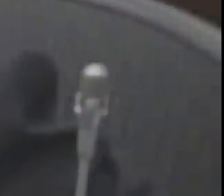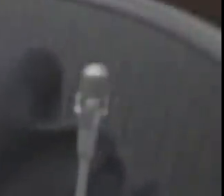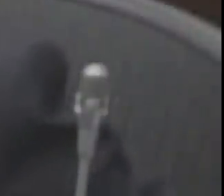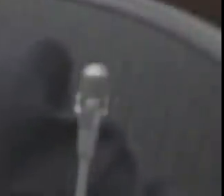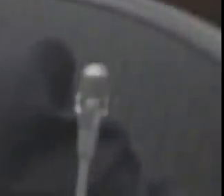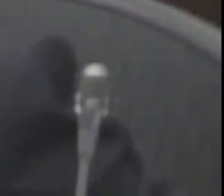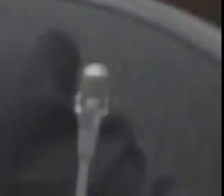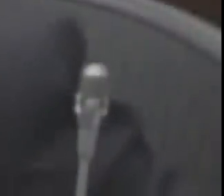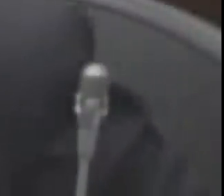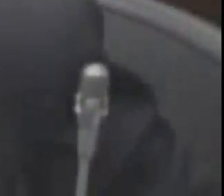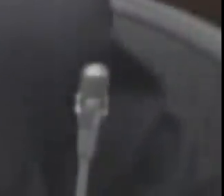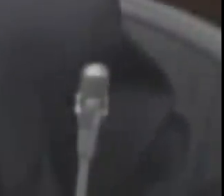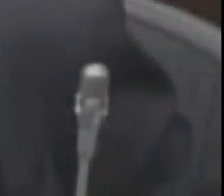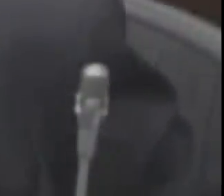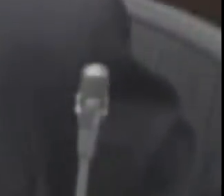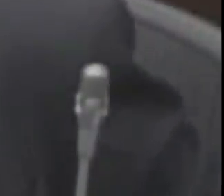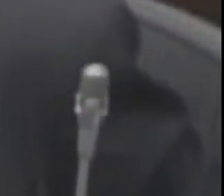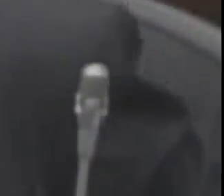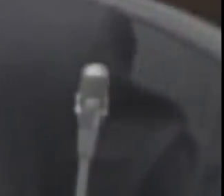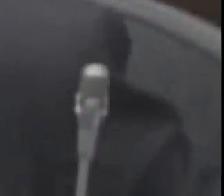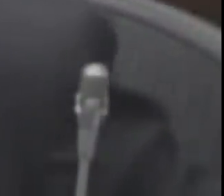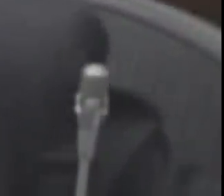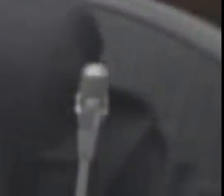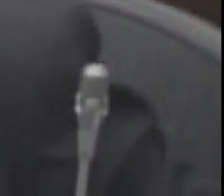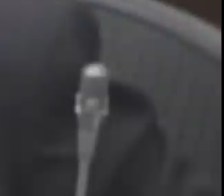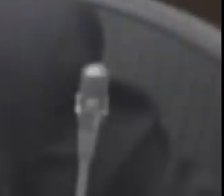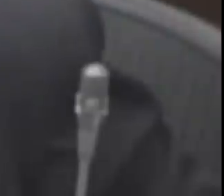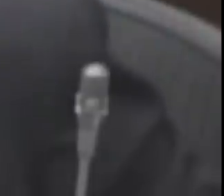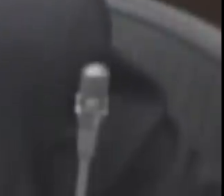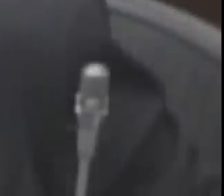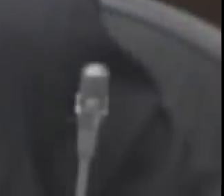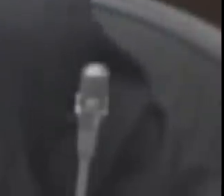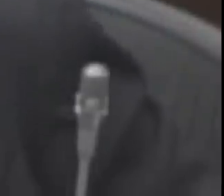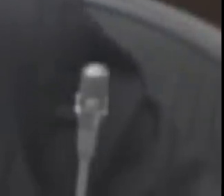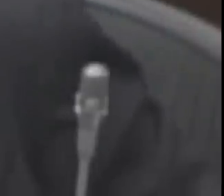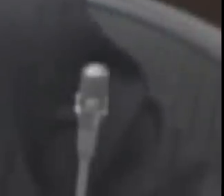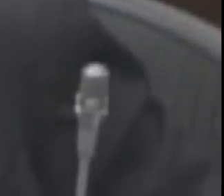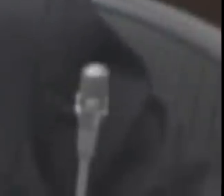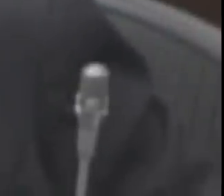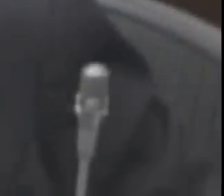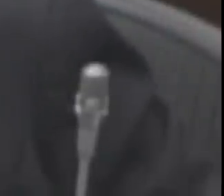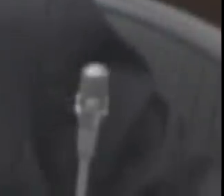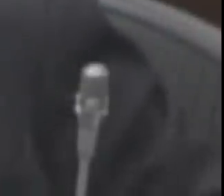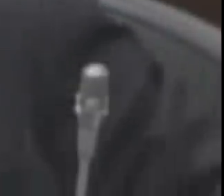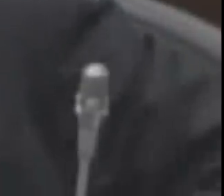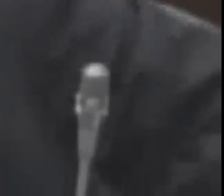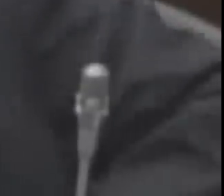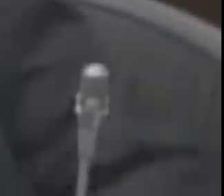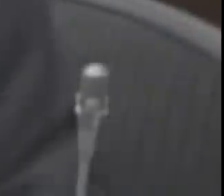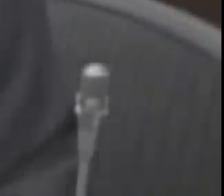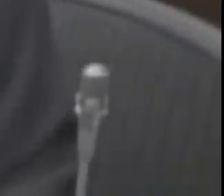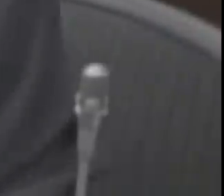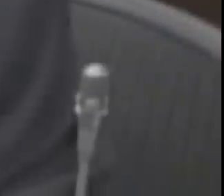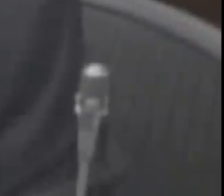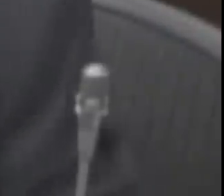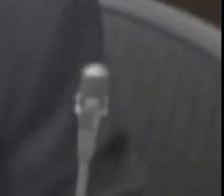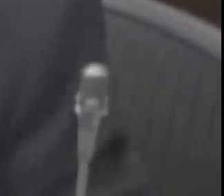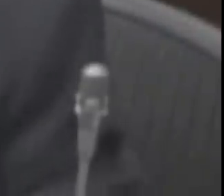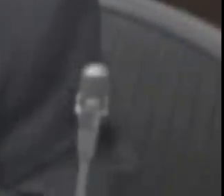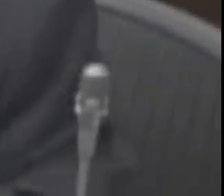un buen consejero. Eso a mí me parece que es bueno que vayamos haciendo esas claridades.